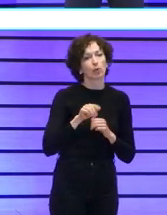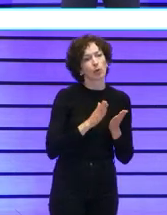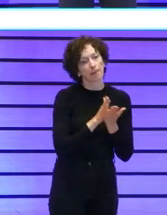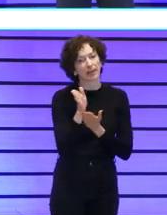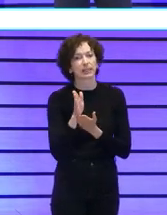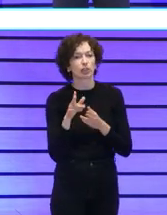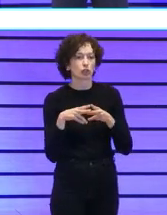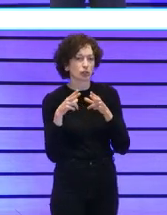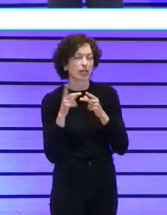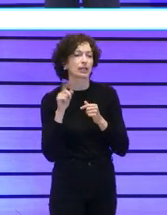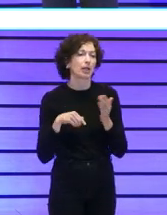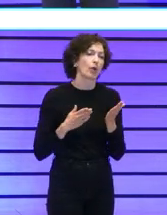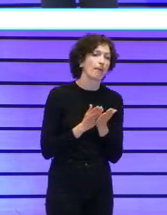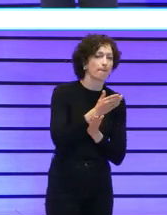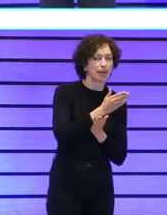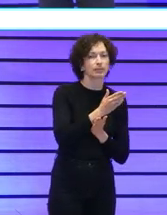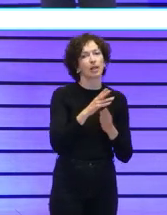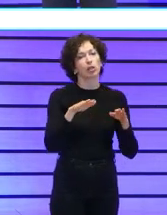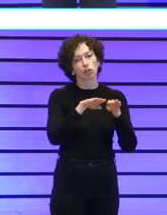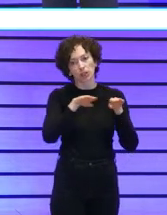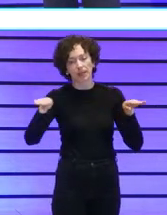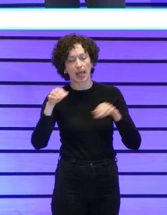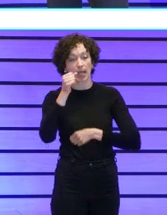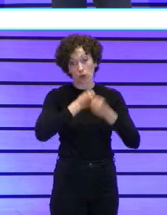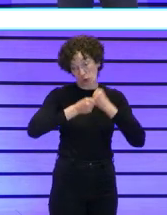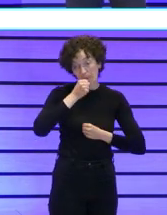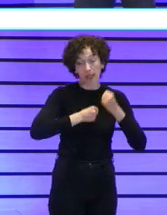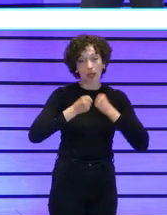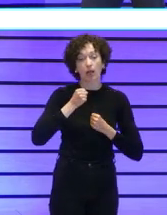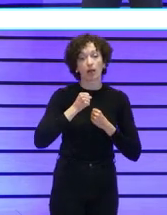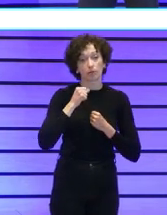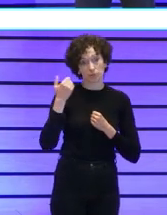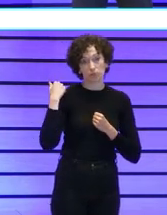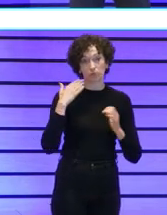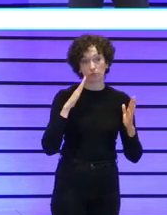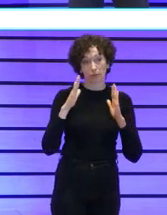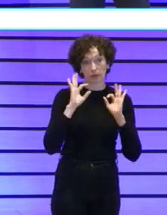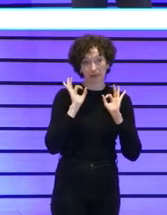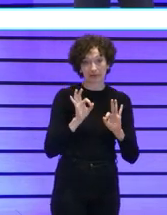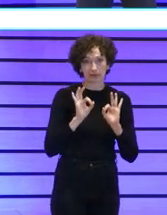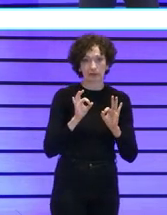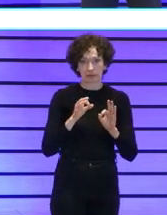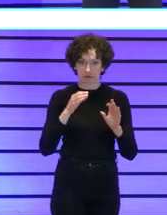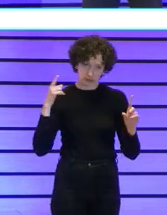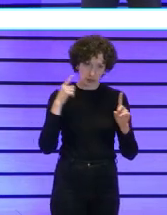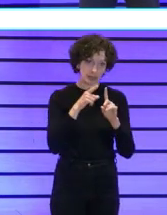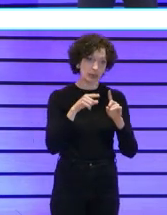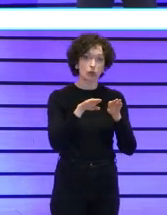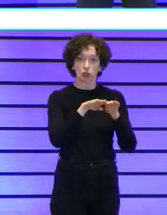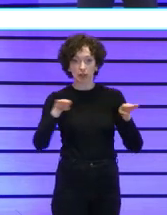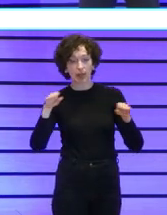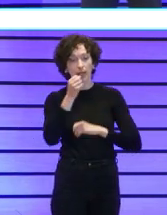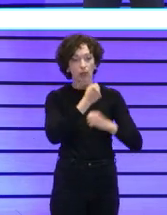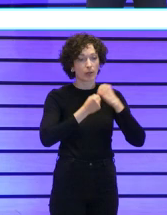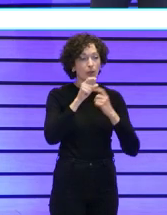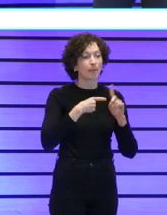y tiene una rama de sostenibilidad económica en este caso nosotros íbamos en este momento concreto a por la sostenibilidad económica y a